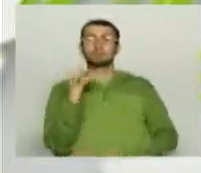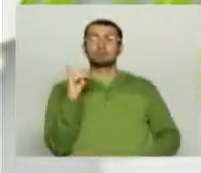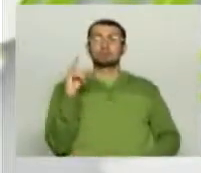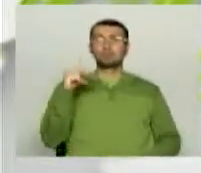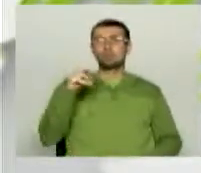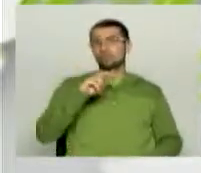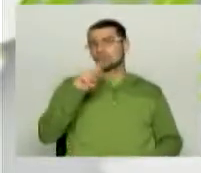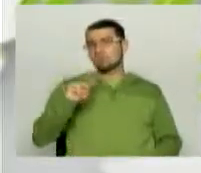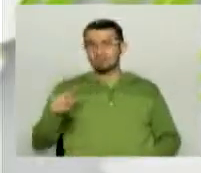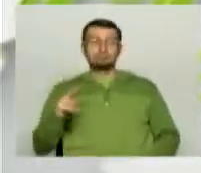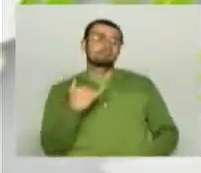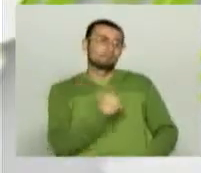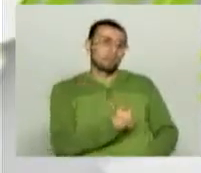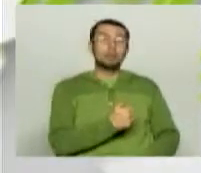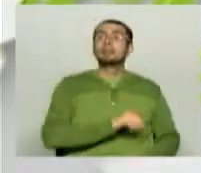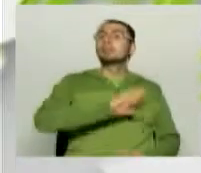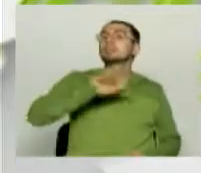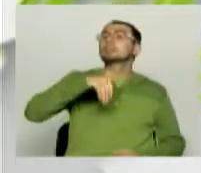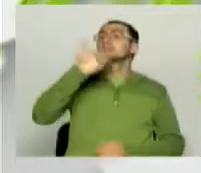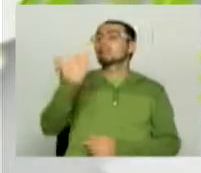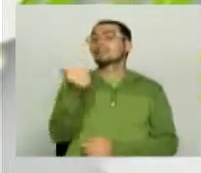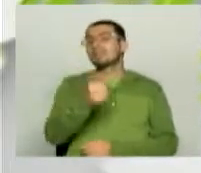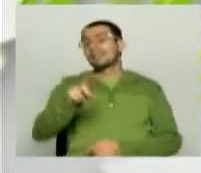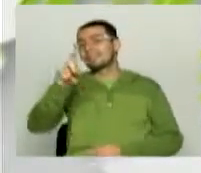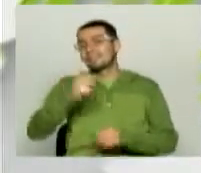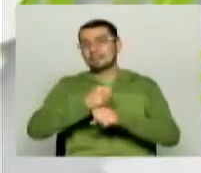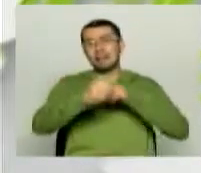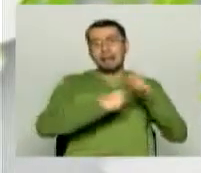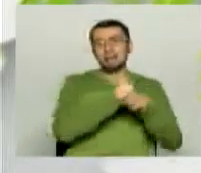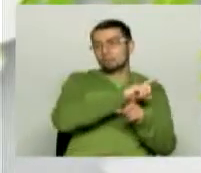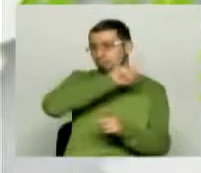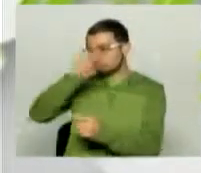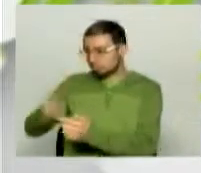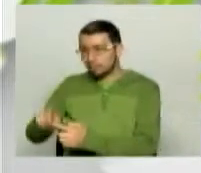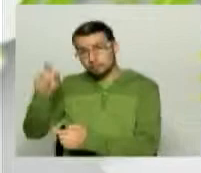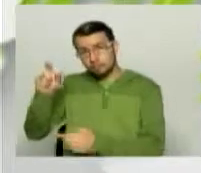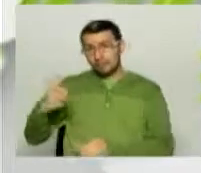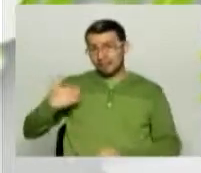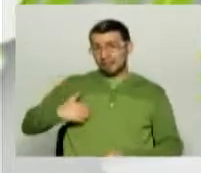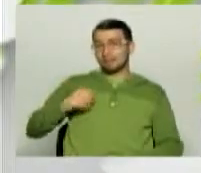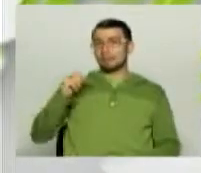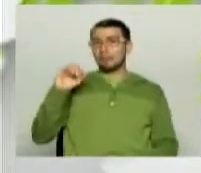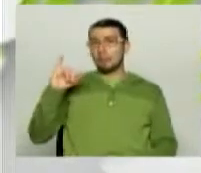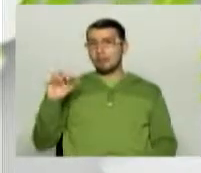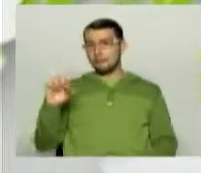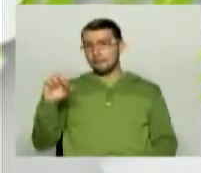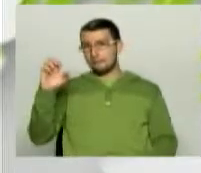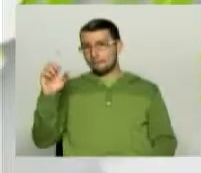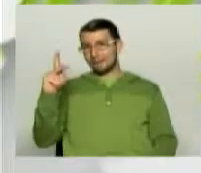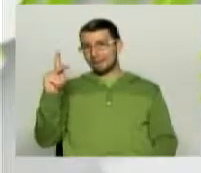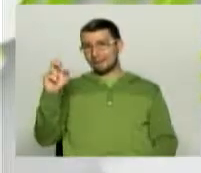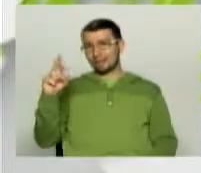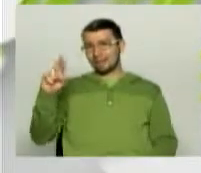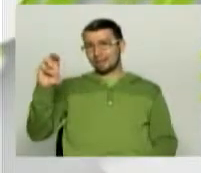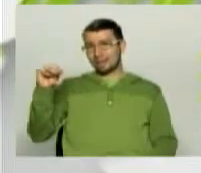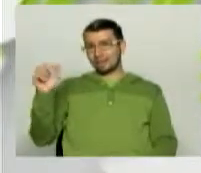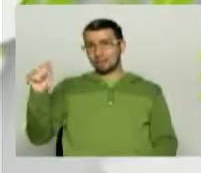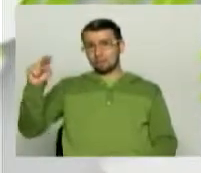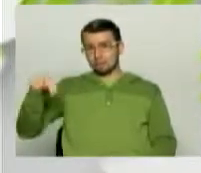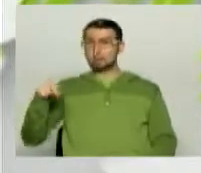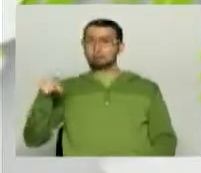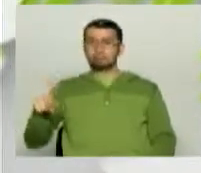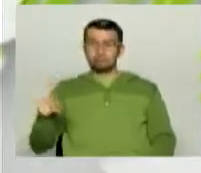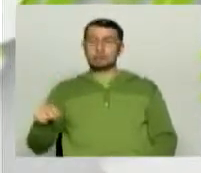16 años después, los dirigidos por el argentino José Pekerman clasifican con el segundo mejor puntaje de